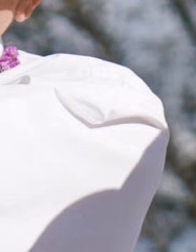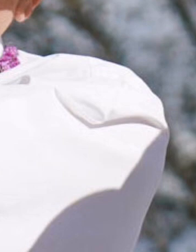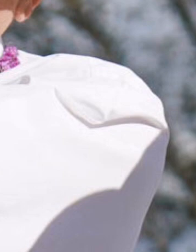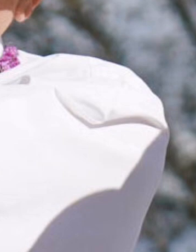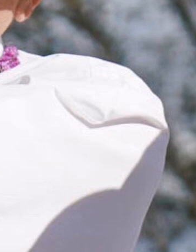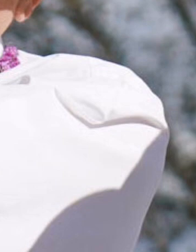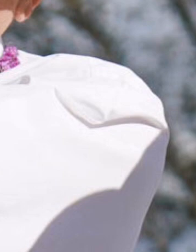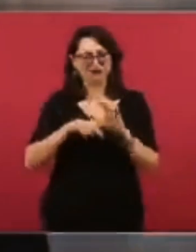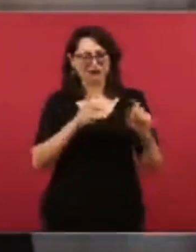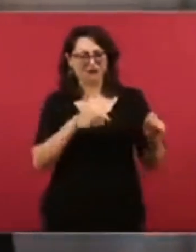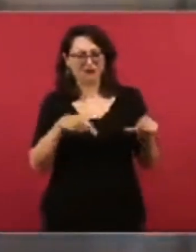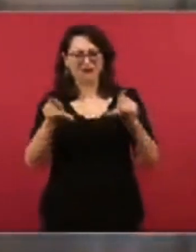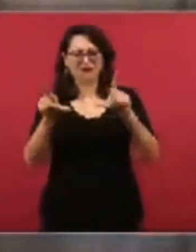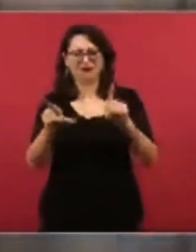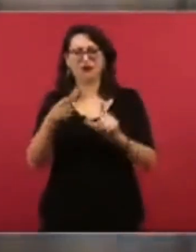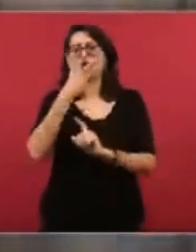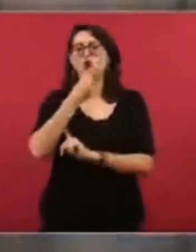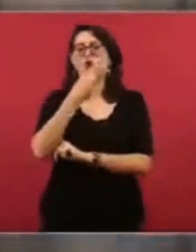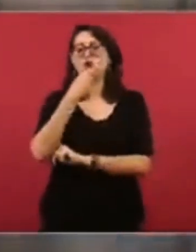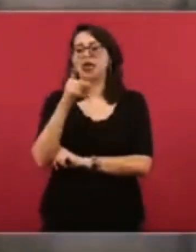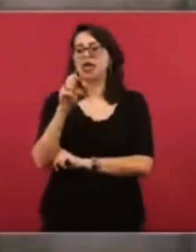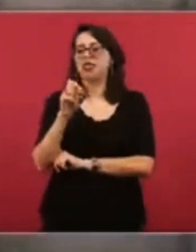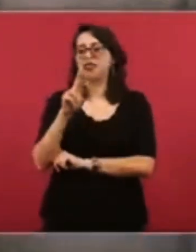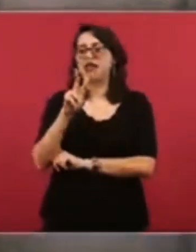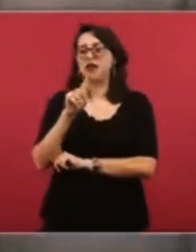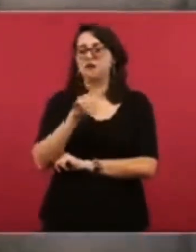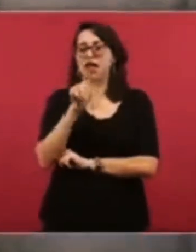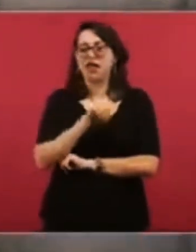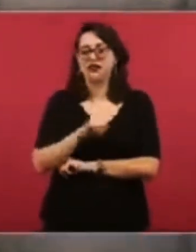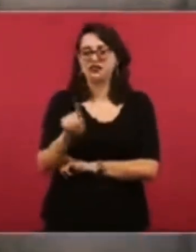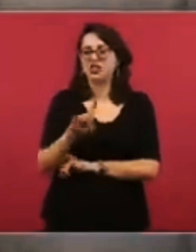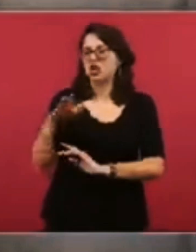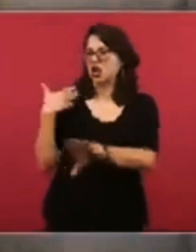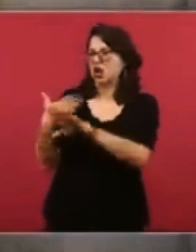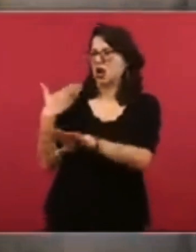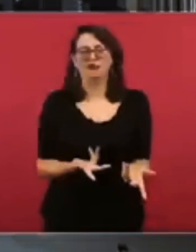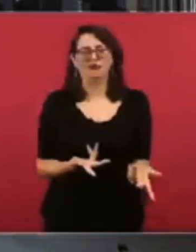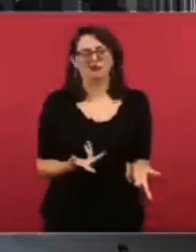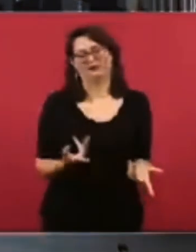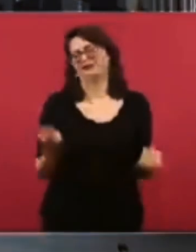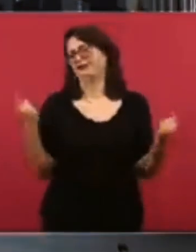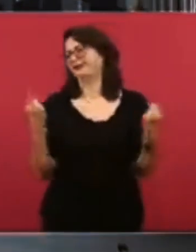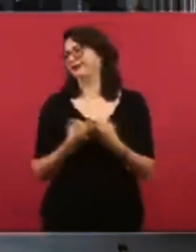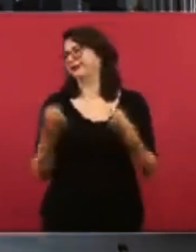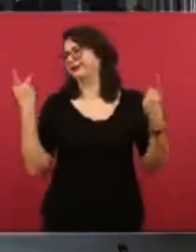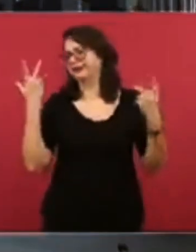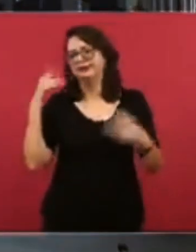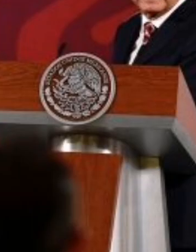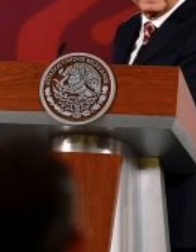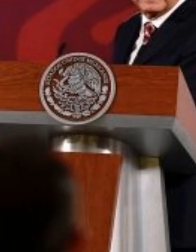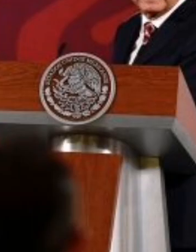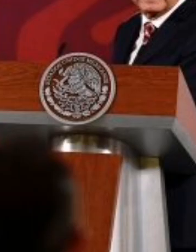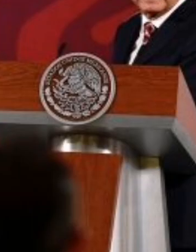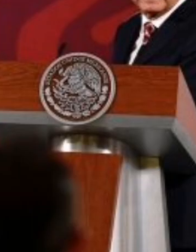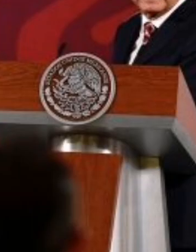Derbez ahí estuvo en, ¿cómo se llama? En Ixcaret. Por eso no